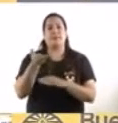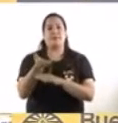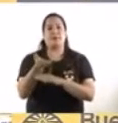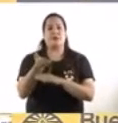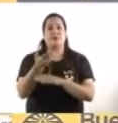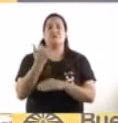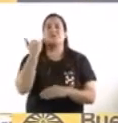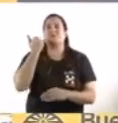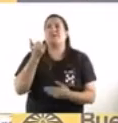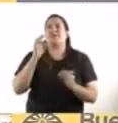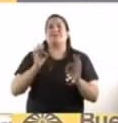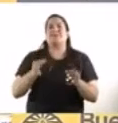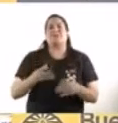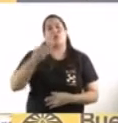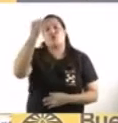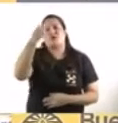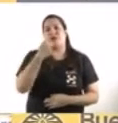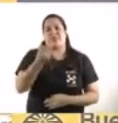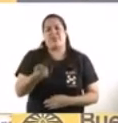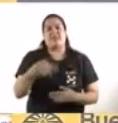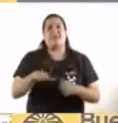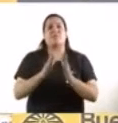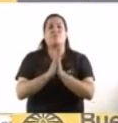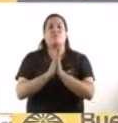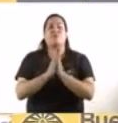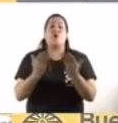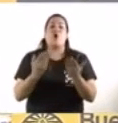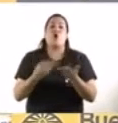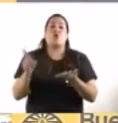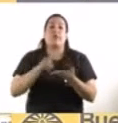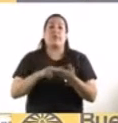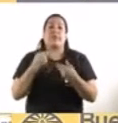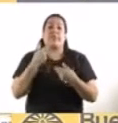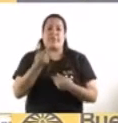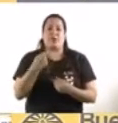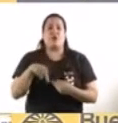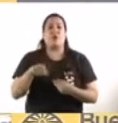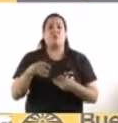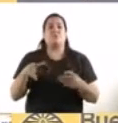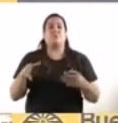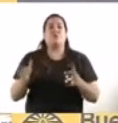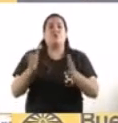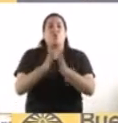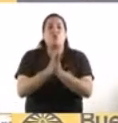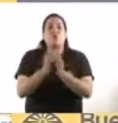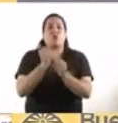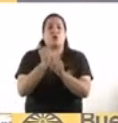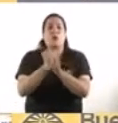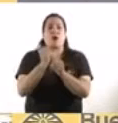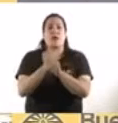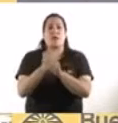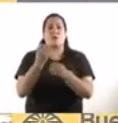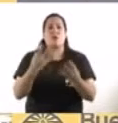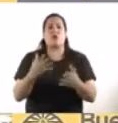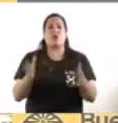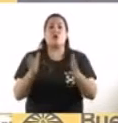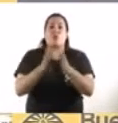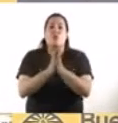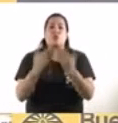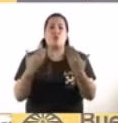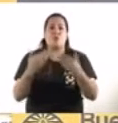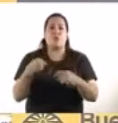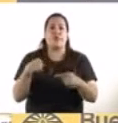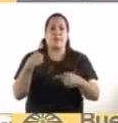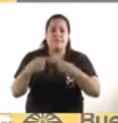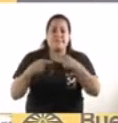yo sé que lo pedí muchas veces, pero lo pido una vez más, que nos unamos, que trabajemos juntos ante este rebrote, porque solo juntos es como vamos a